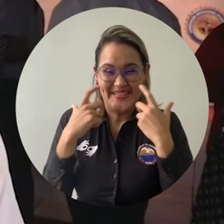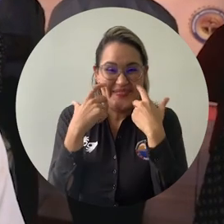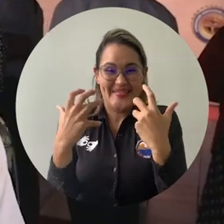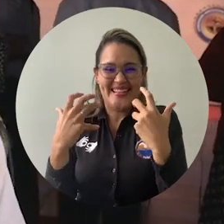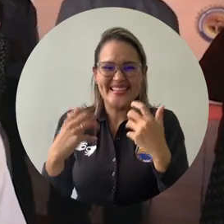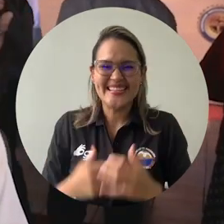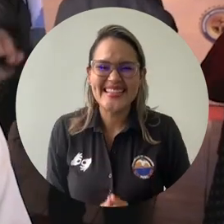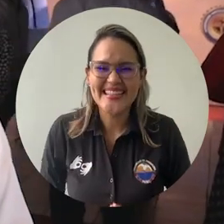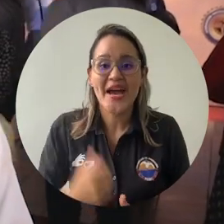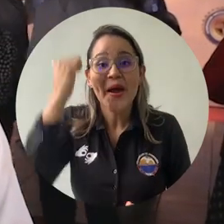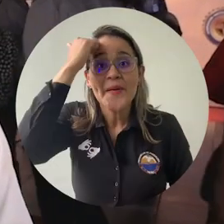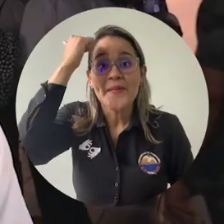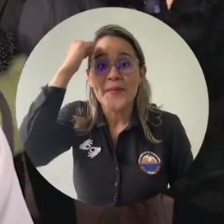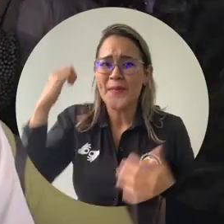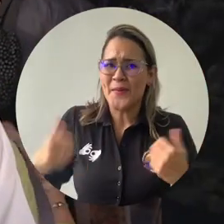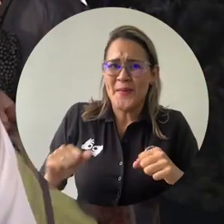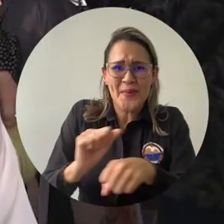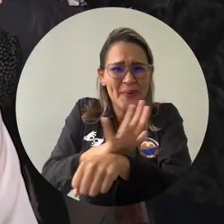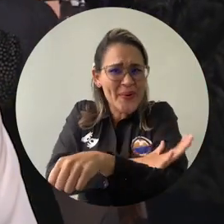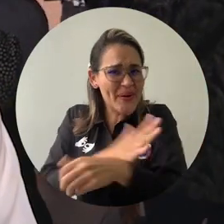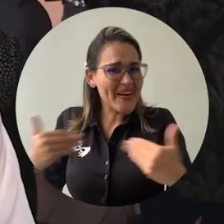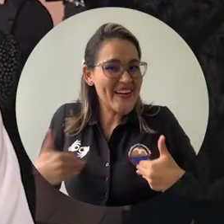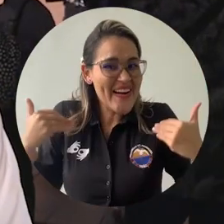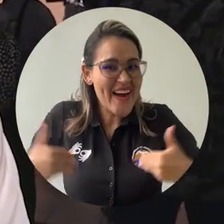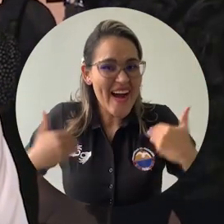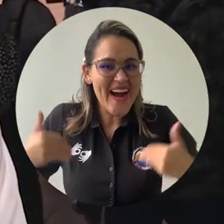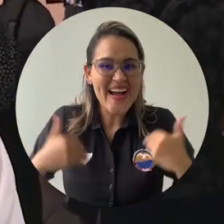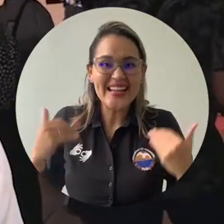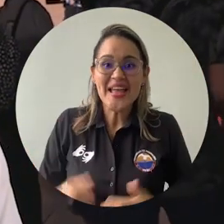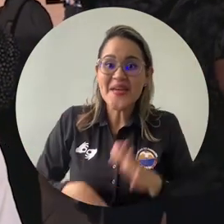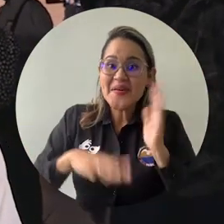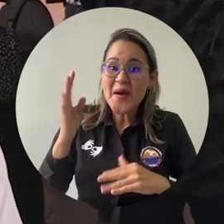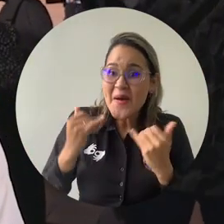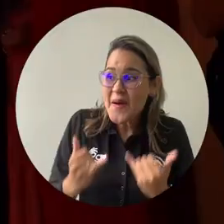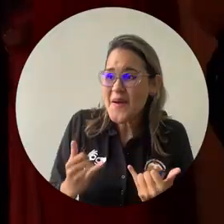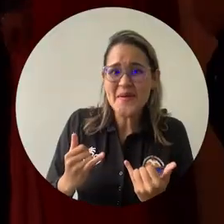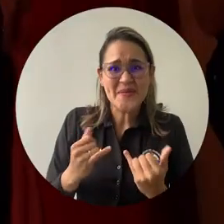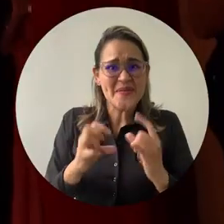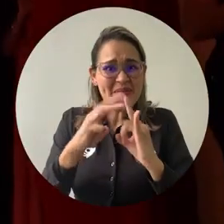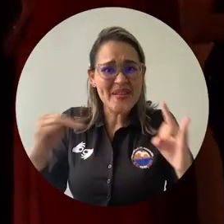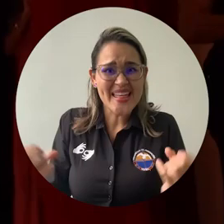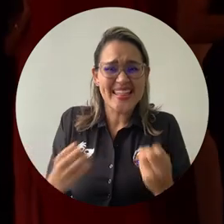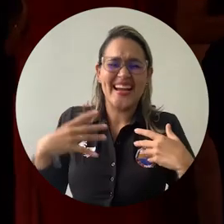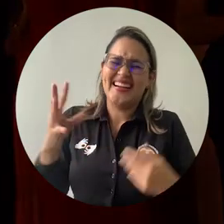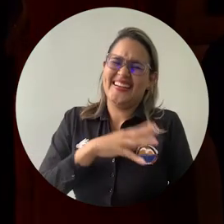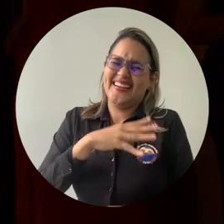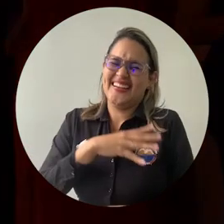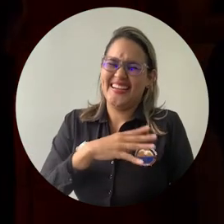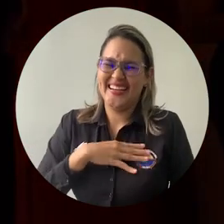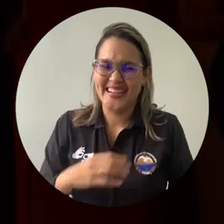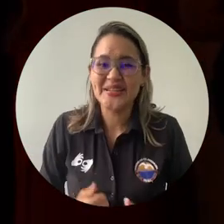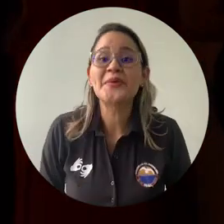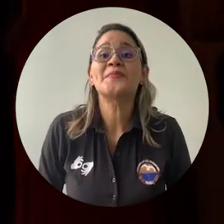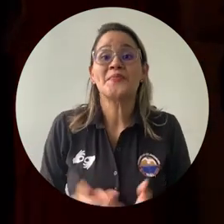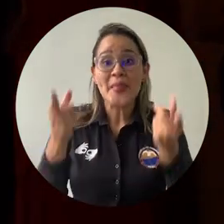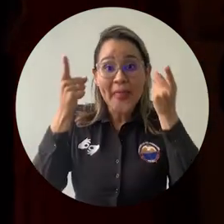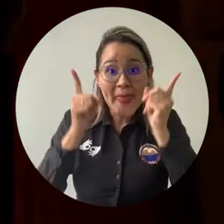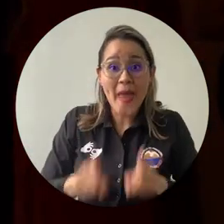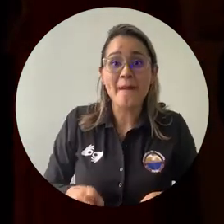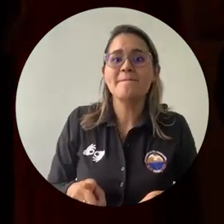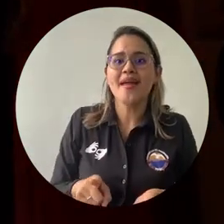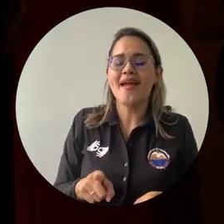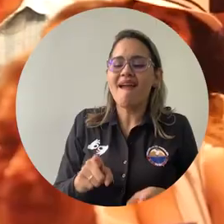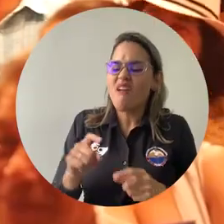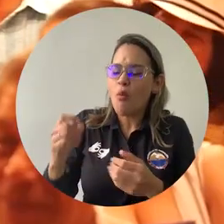muy emocionados con este reconocimiento que hoy su propia universidad les hace. También se recibió el certificado de Coacuarelli-Simmons